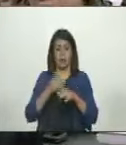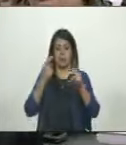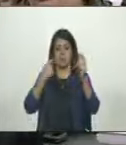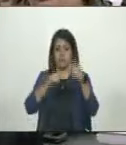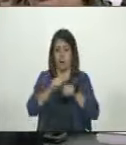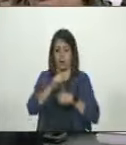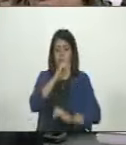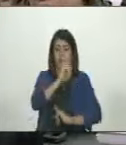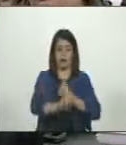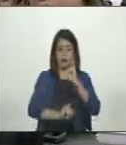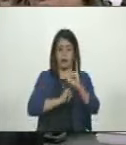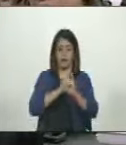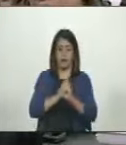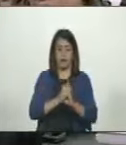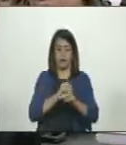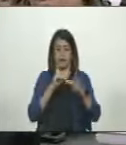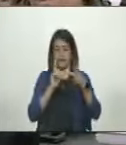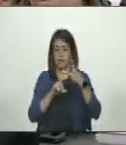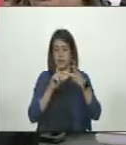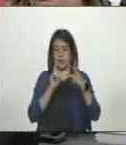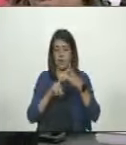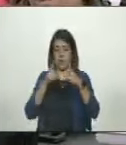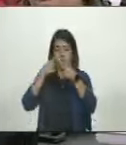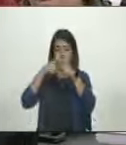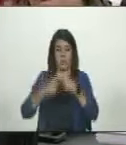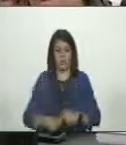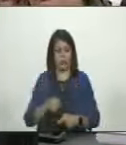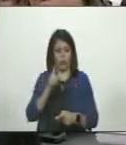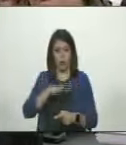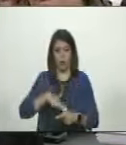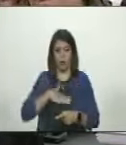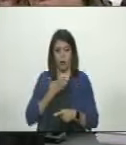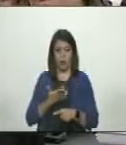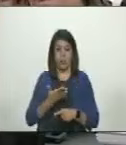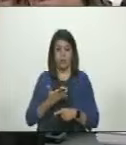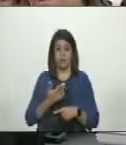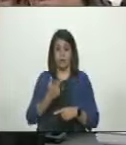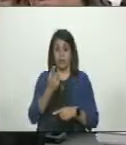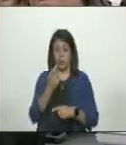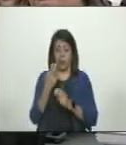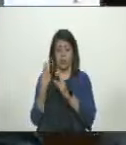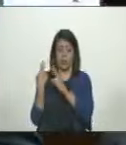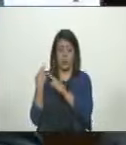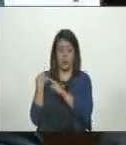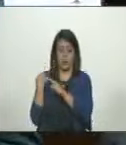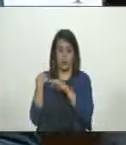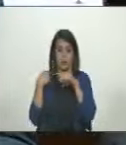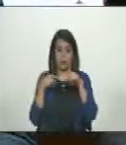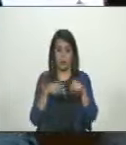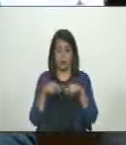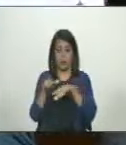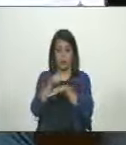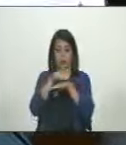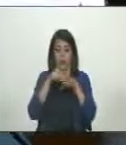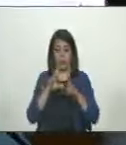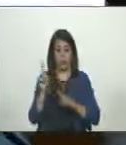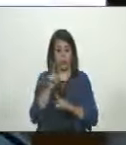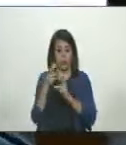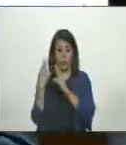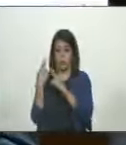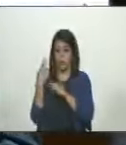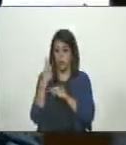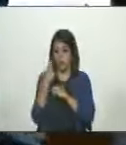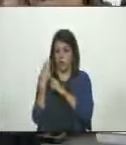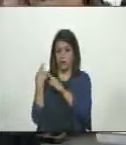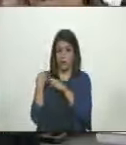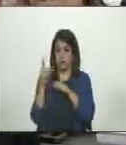internacional. Y en tercer lugar, no puede hacer un cálculo de esa naturaleza, porque es una tremenda irresponsabilidad. Y este gobierno no es irresponsable,